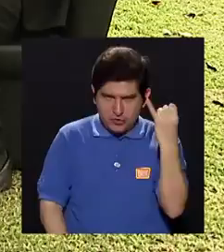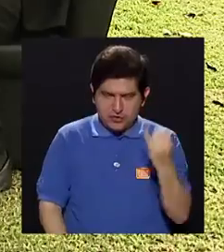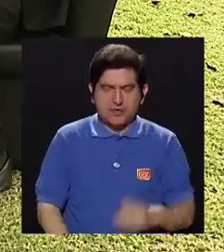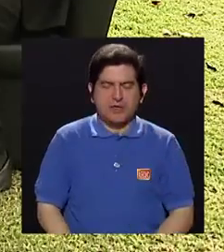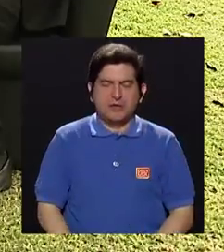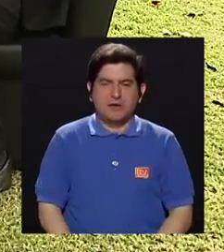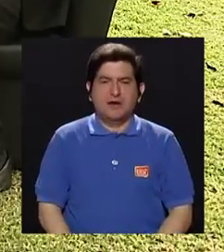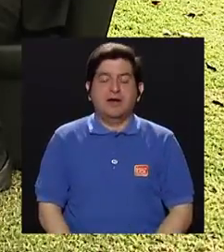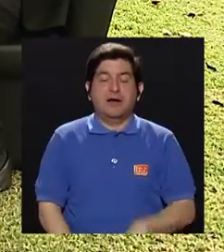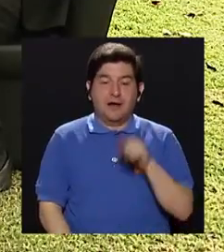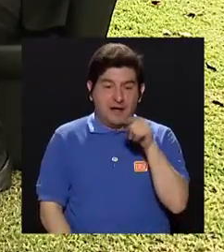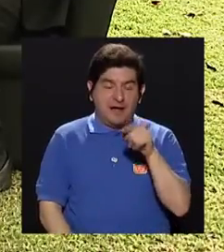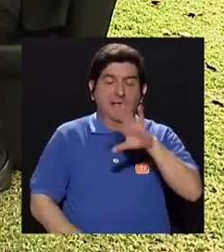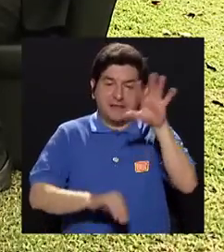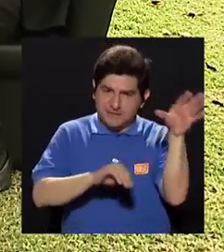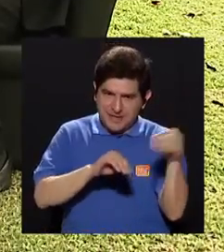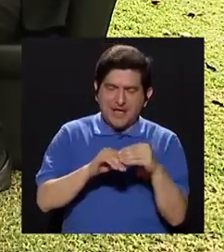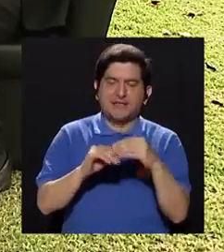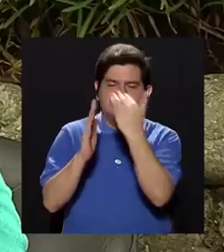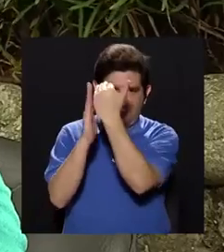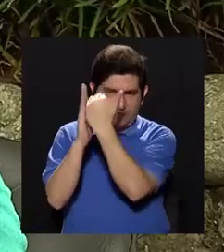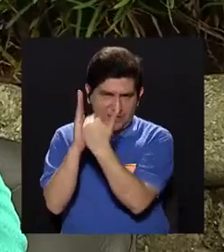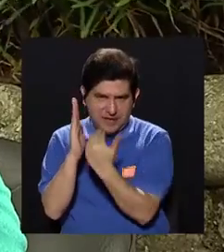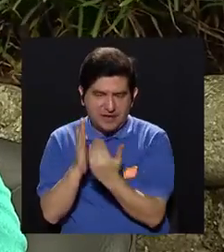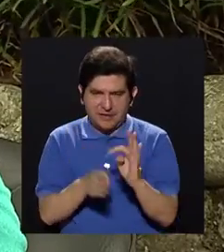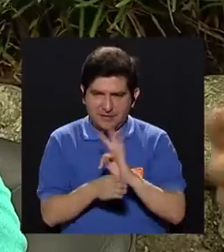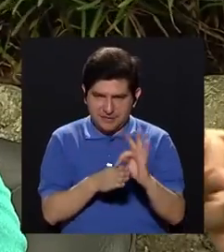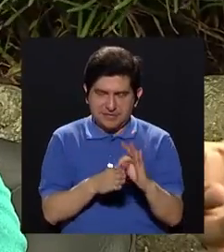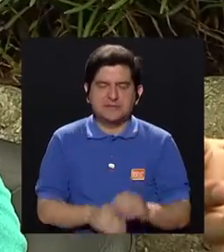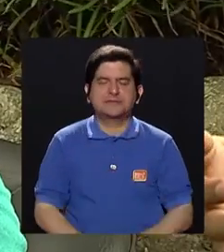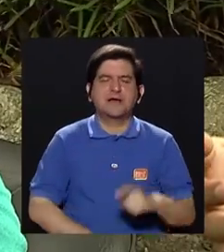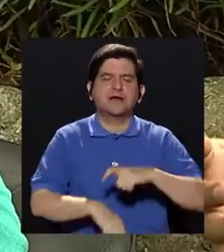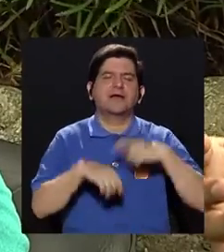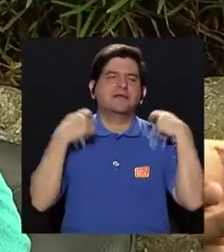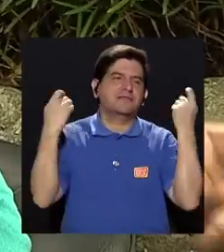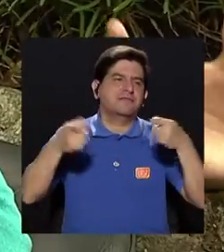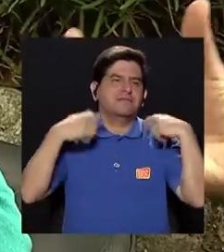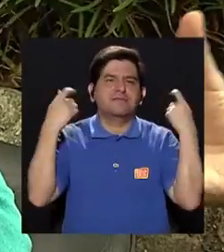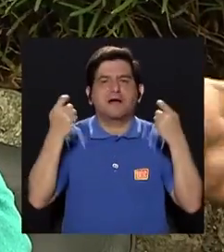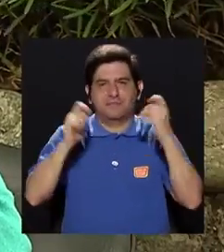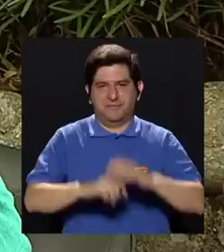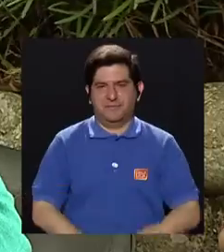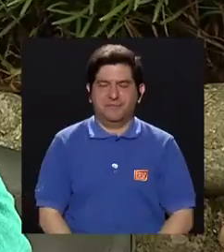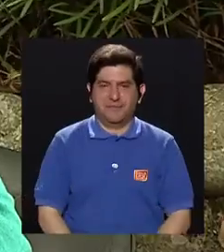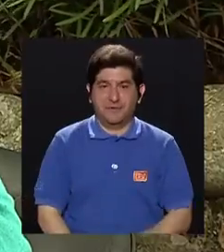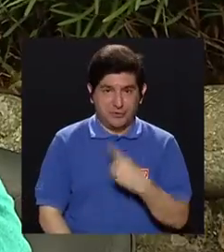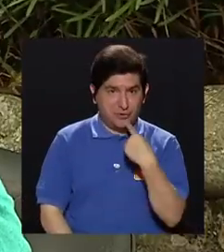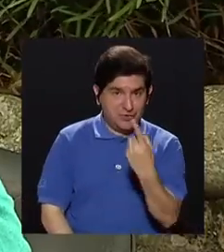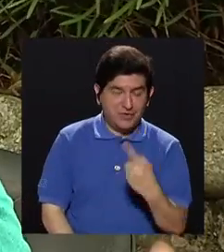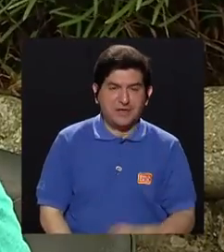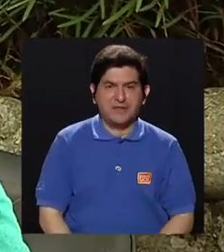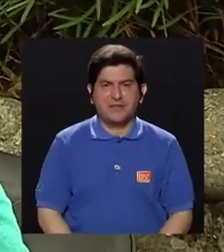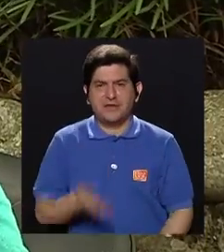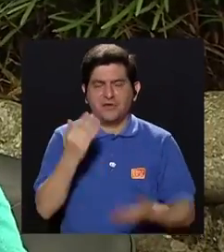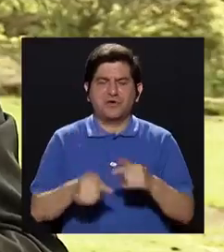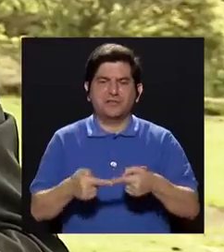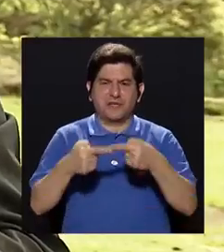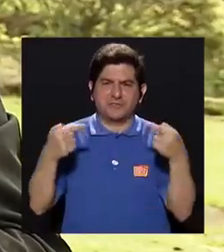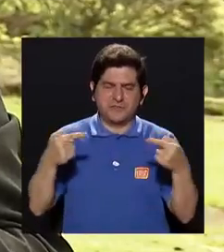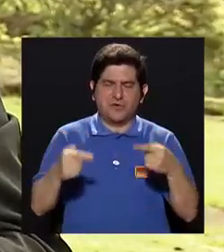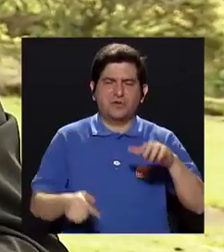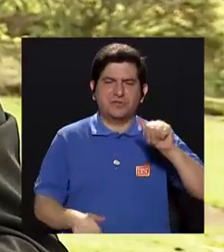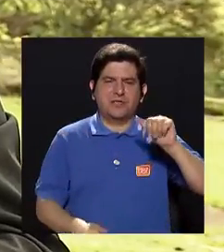paciente, un medicamento más a la terapia. Por ejemplo, en las épocas festivas, ¿verdad?, lo que comentabas, llegan un antiácido,